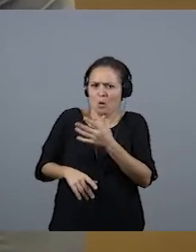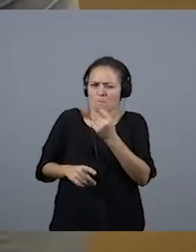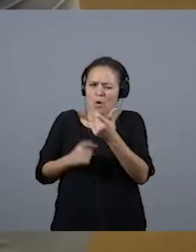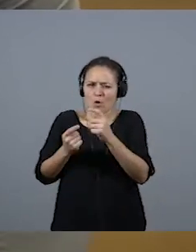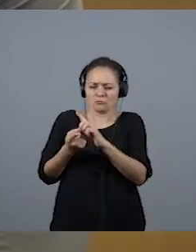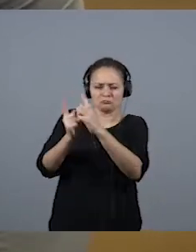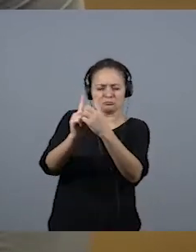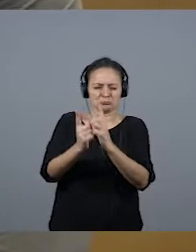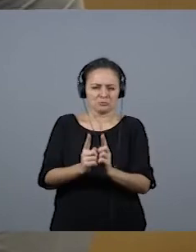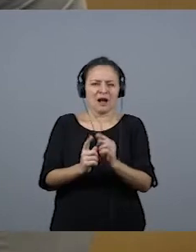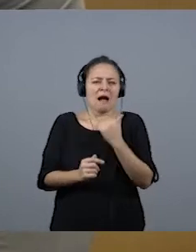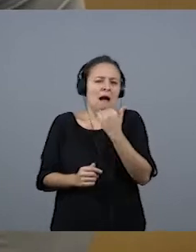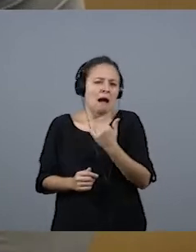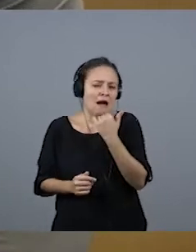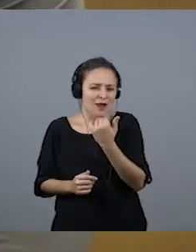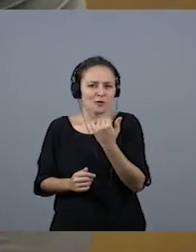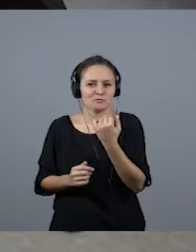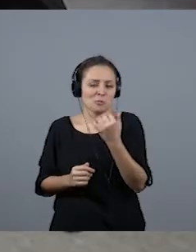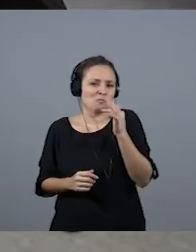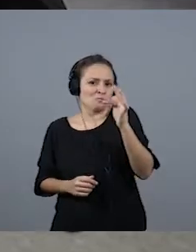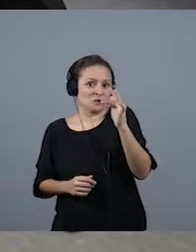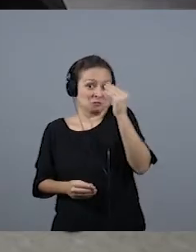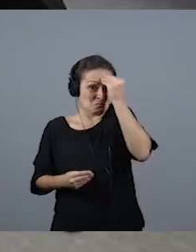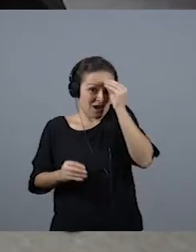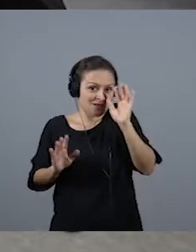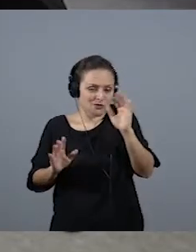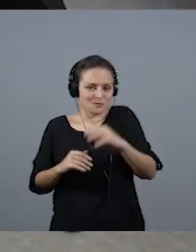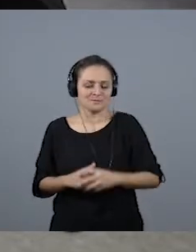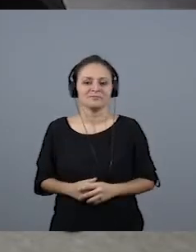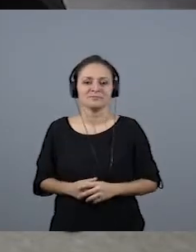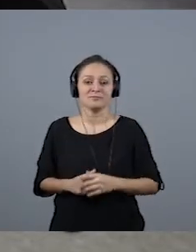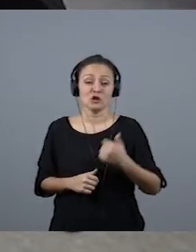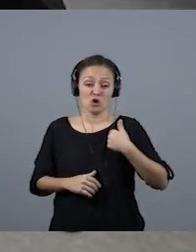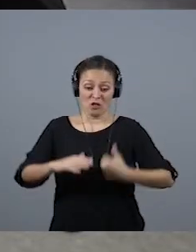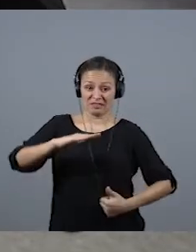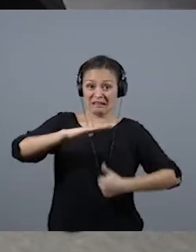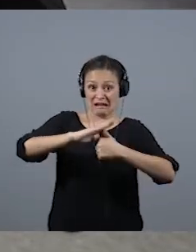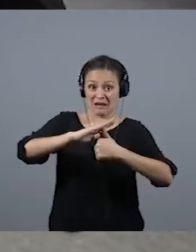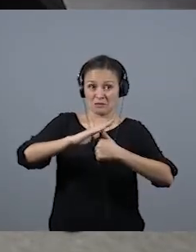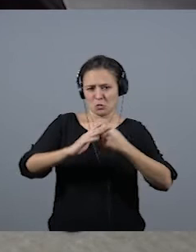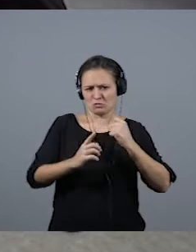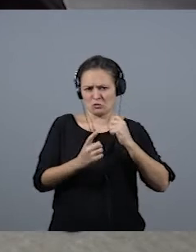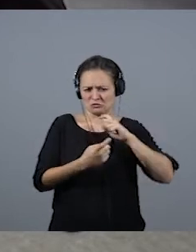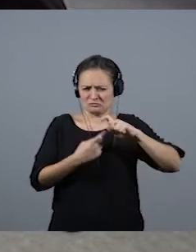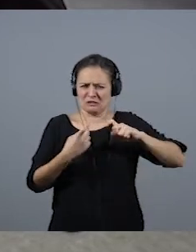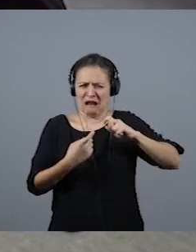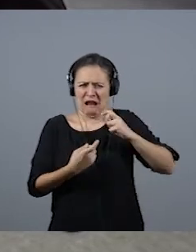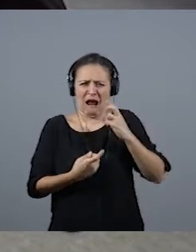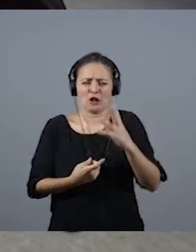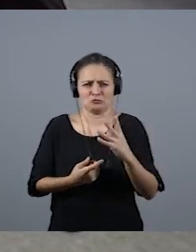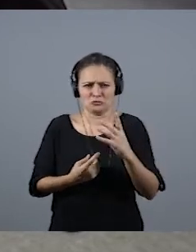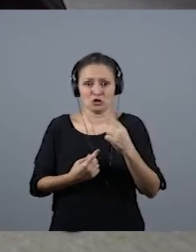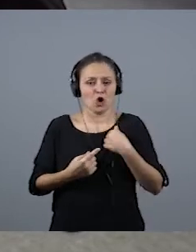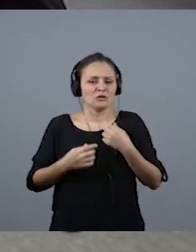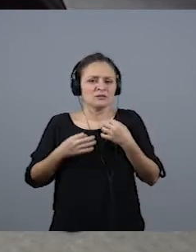conciencia, yo creo que algo positiva. Cuando fui decana durante unos cuantos años, me he dedicado a la gestión siempre,